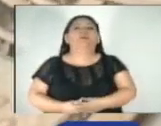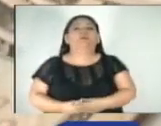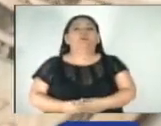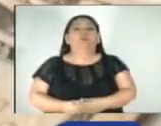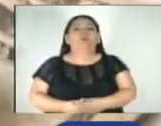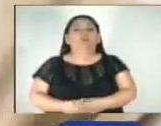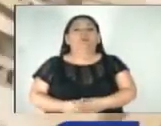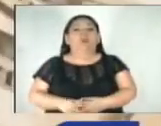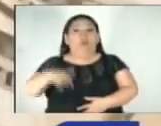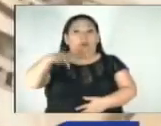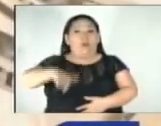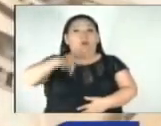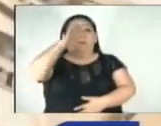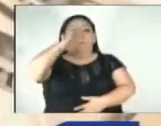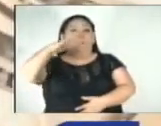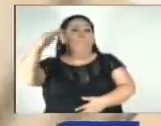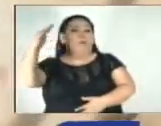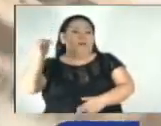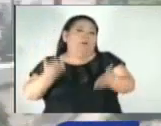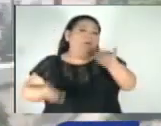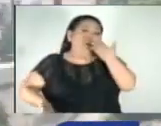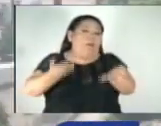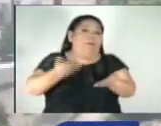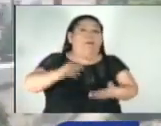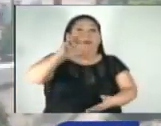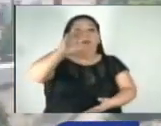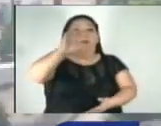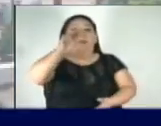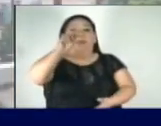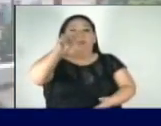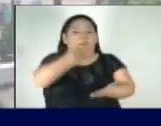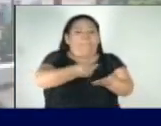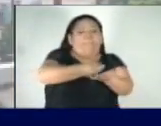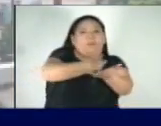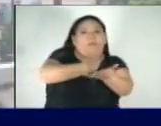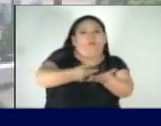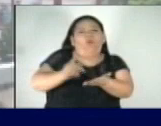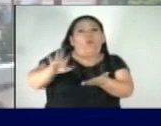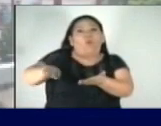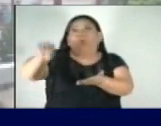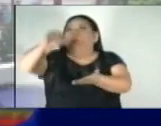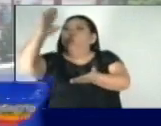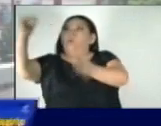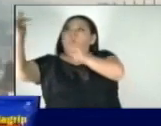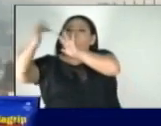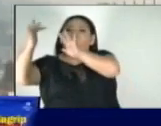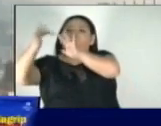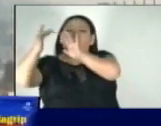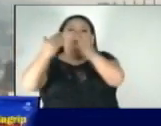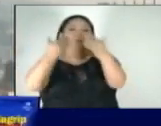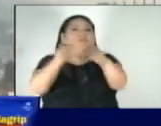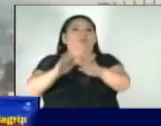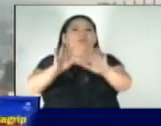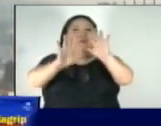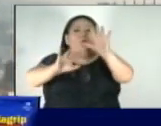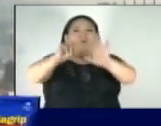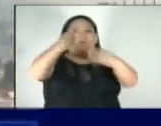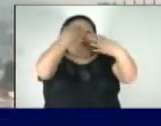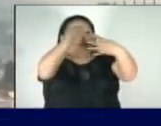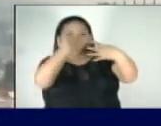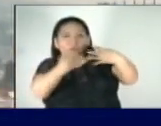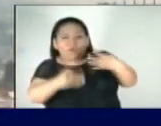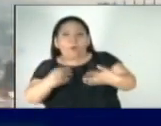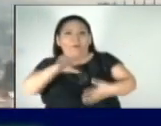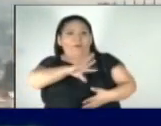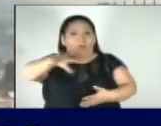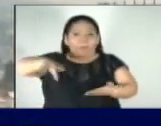En El Salvador se excluirá del pago de renta a ingresos de fondos que provengan del exterior en al menos 11 modalidades. Entre estas las